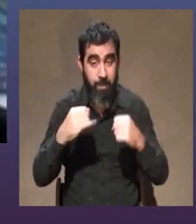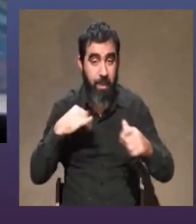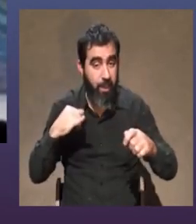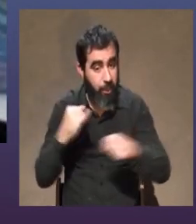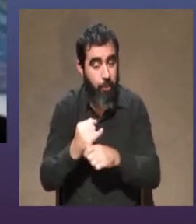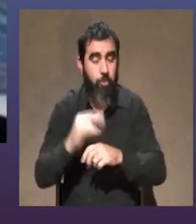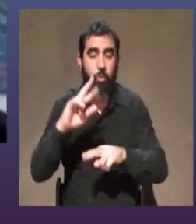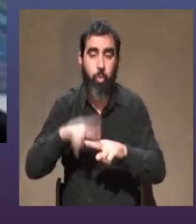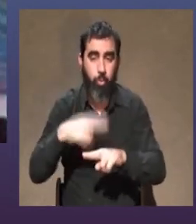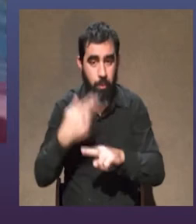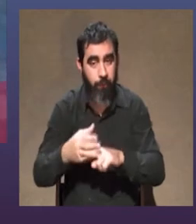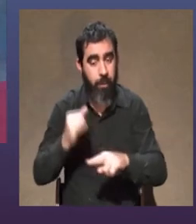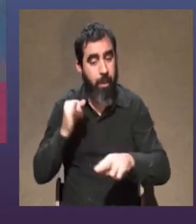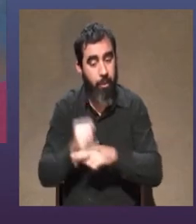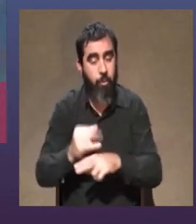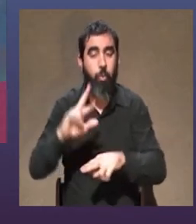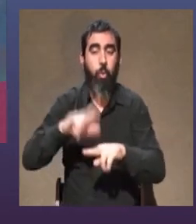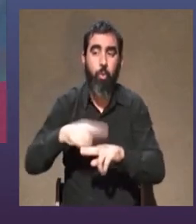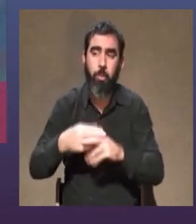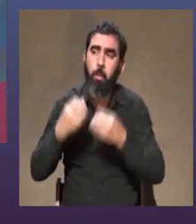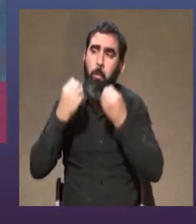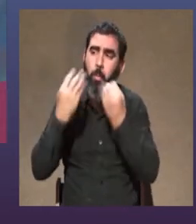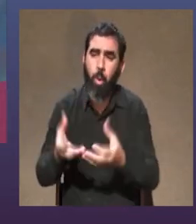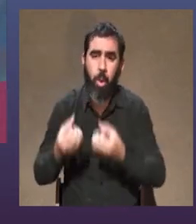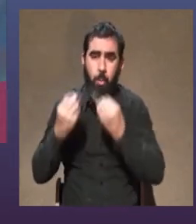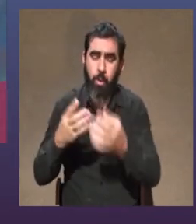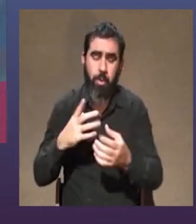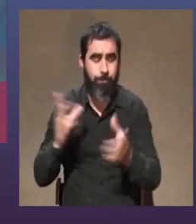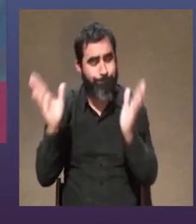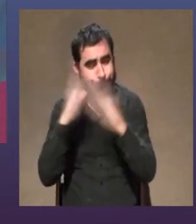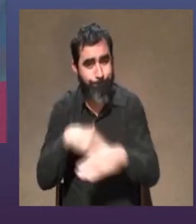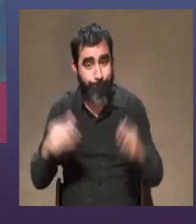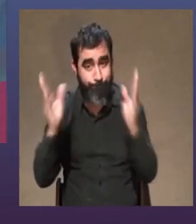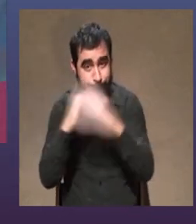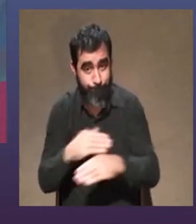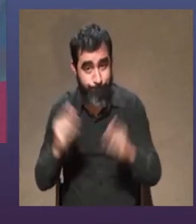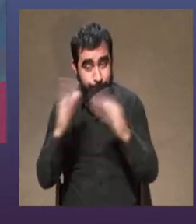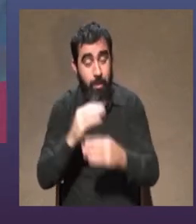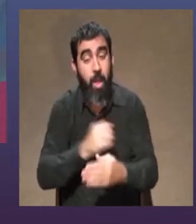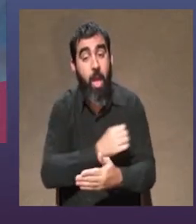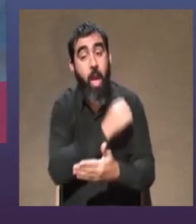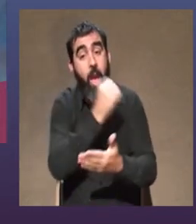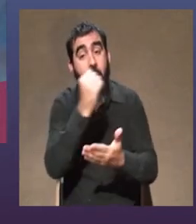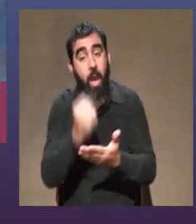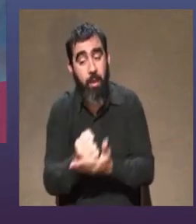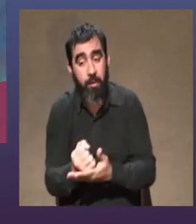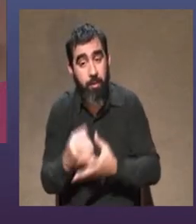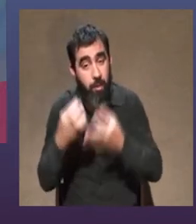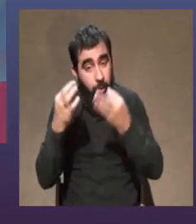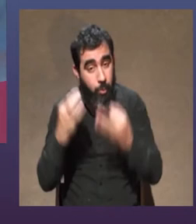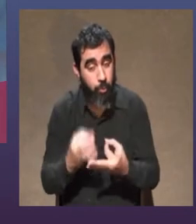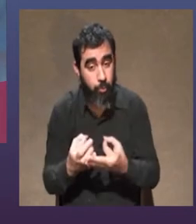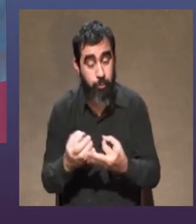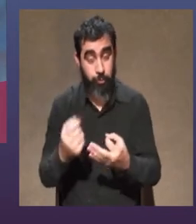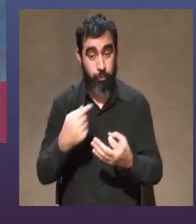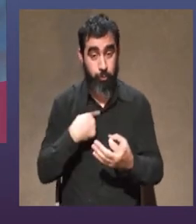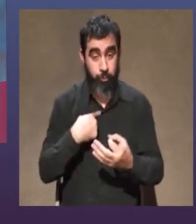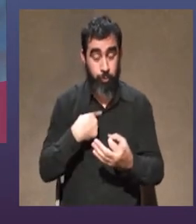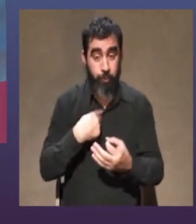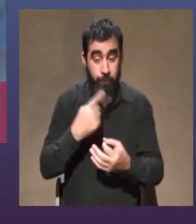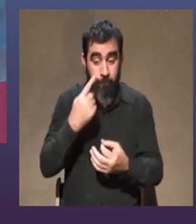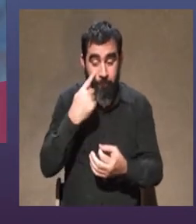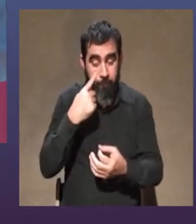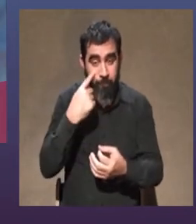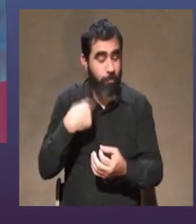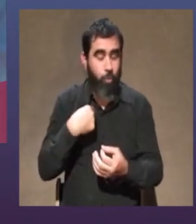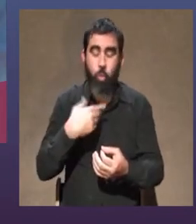y repetir la escena y preguntarnos por qué y repetir y no salía y no salía y no salía hasta que ocurrió algo que yo desde lo vivencial no